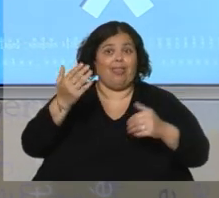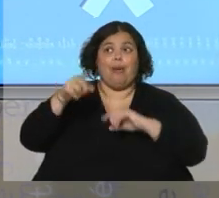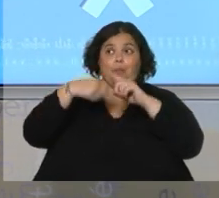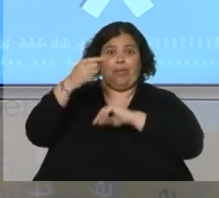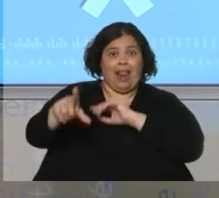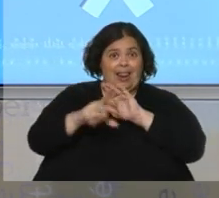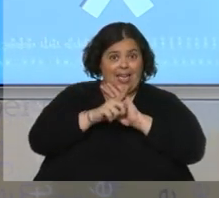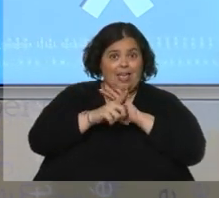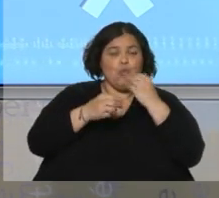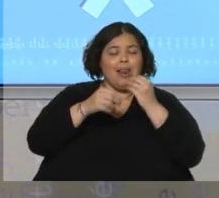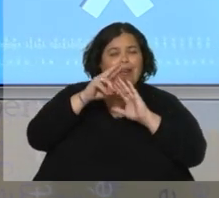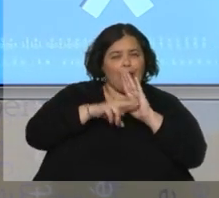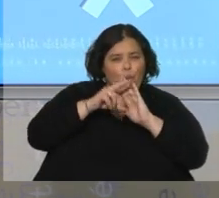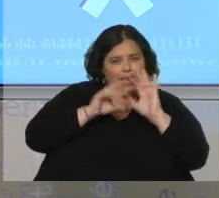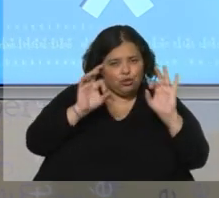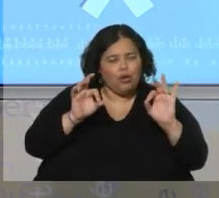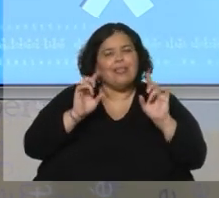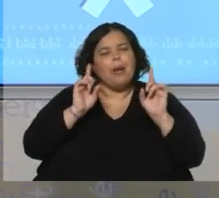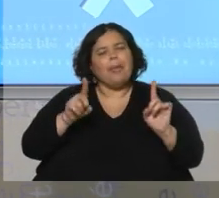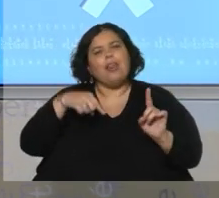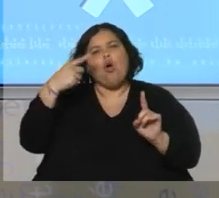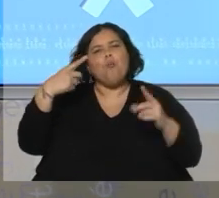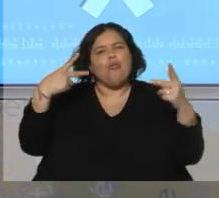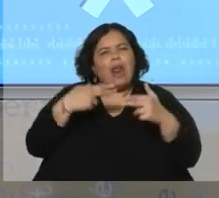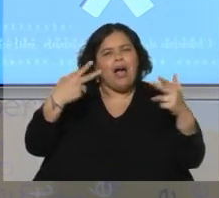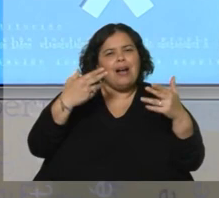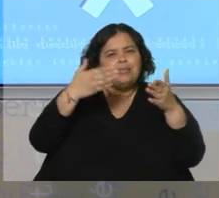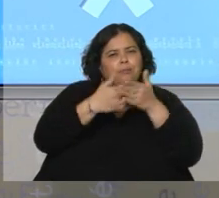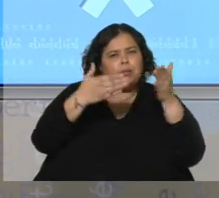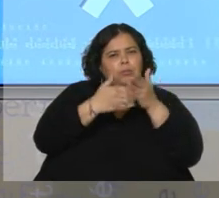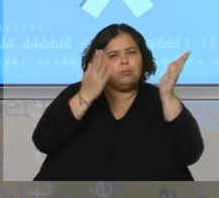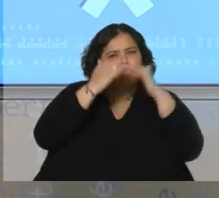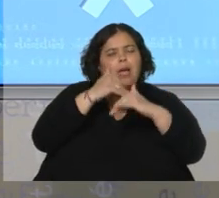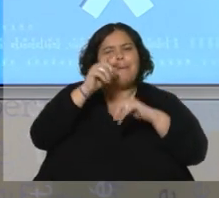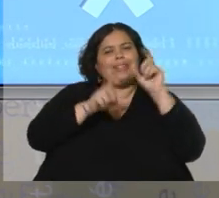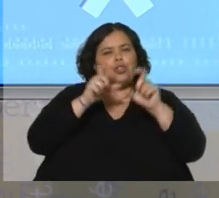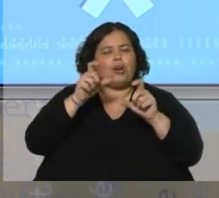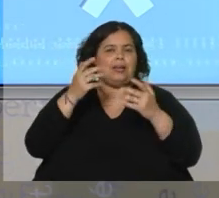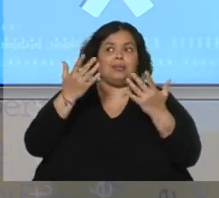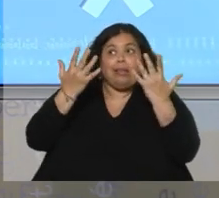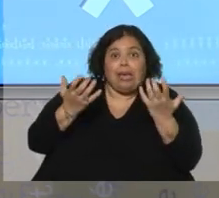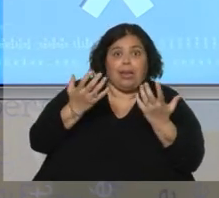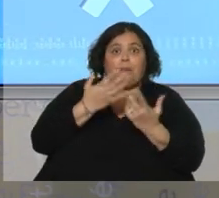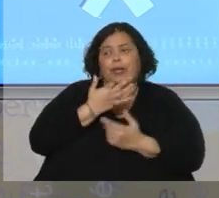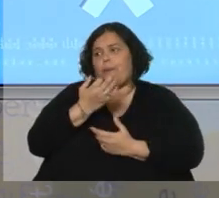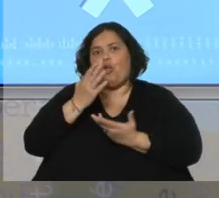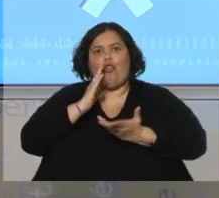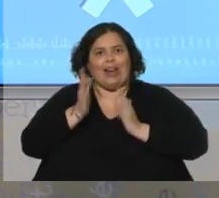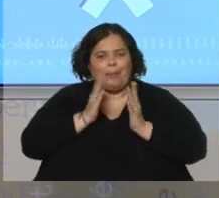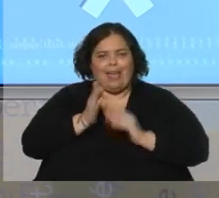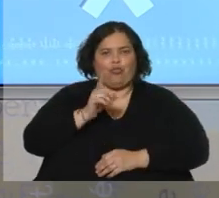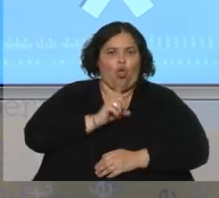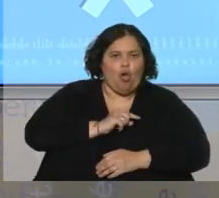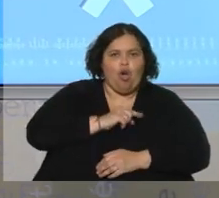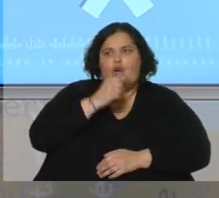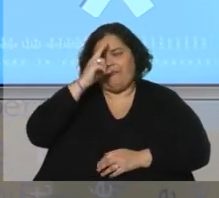nuestro país, las trabas que hay sobre todo para el acceso de cannabis a los pacientes que lo quieren utilizar para tratar sus dolencias